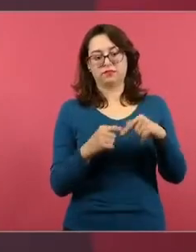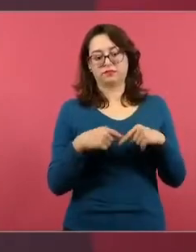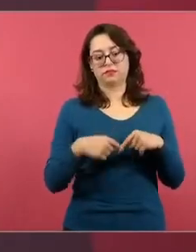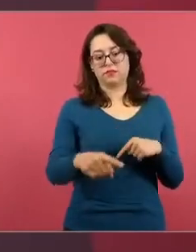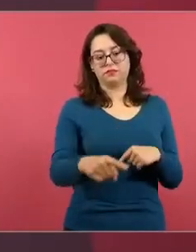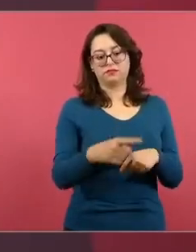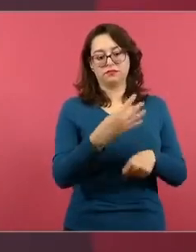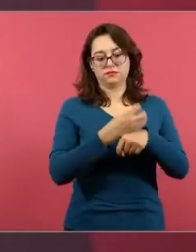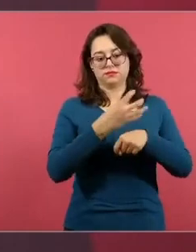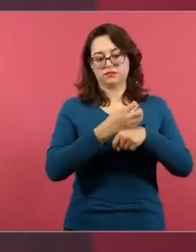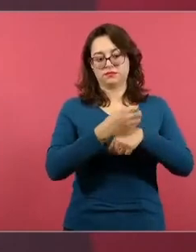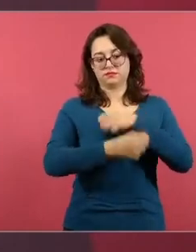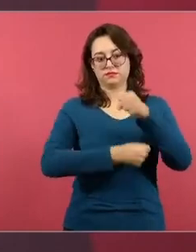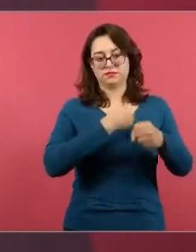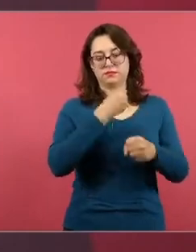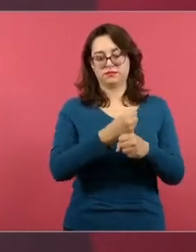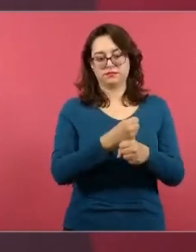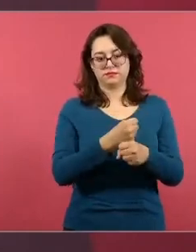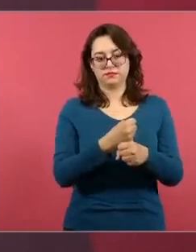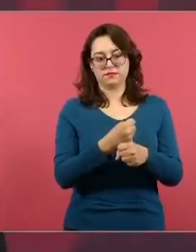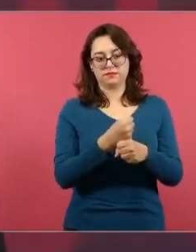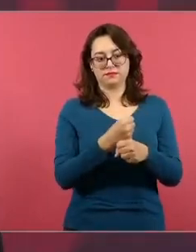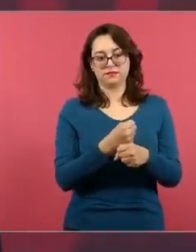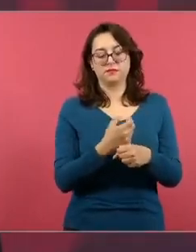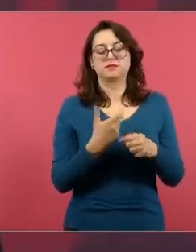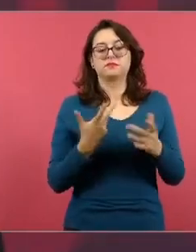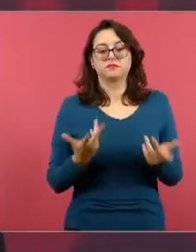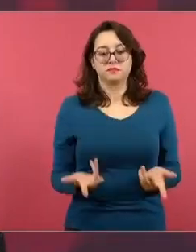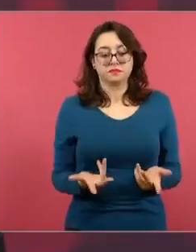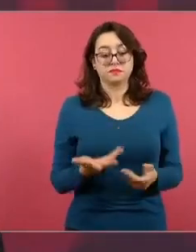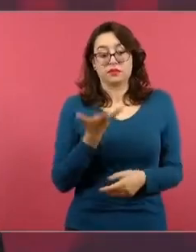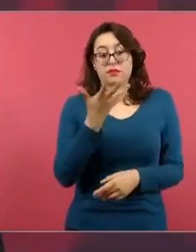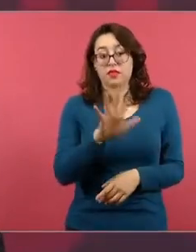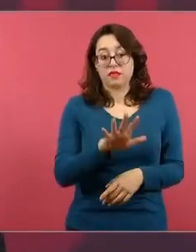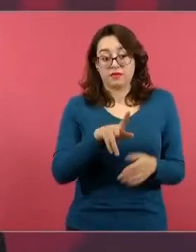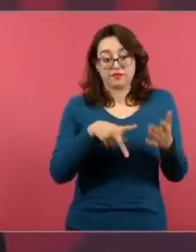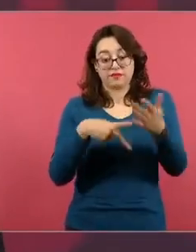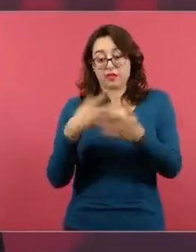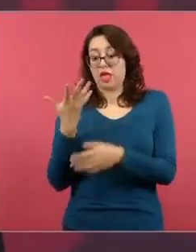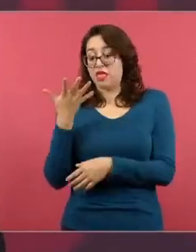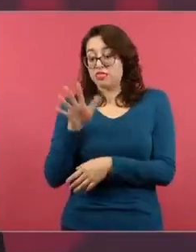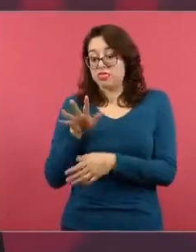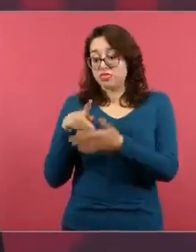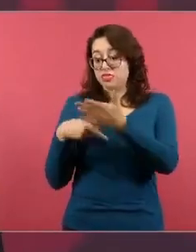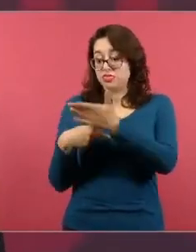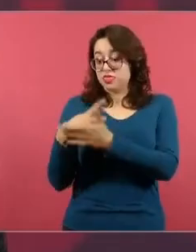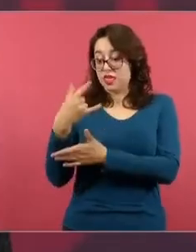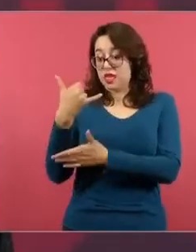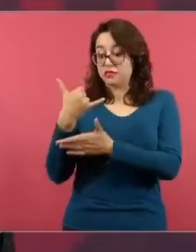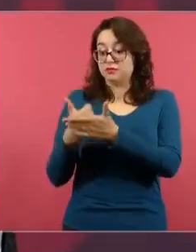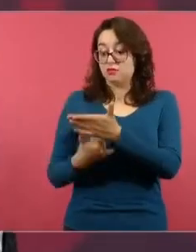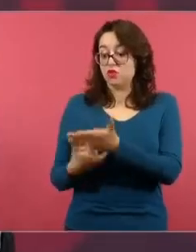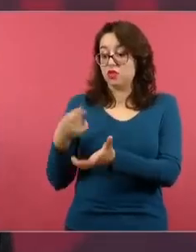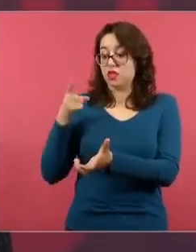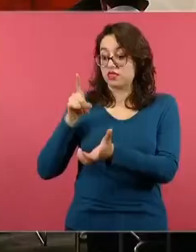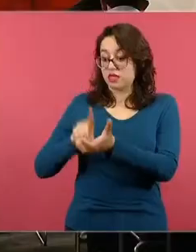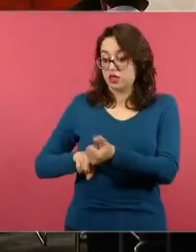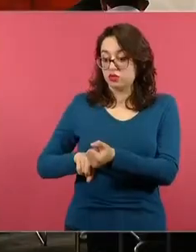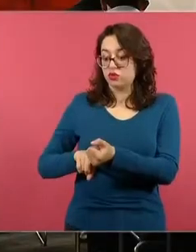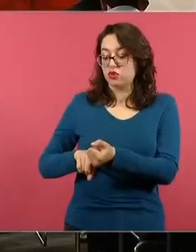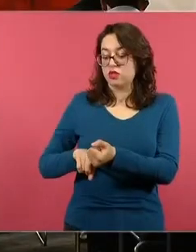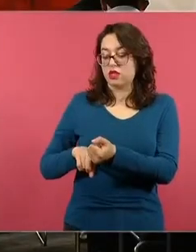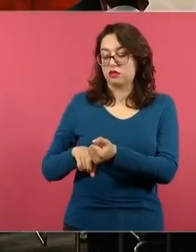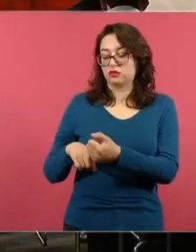este caso cuarto grado si yo pude coordinar diez proyectos a lo largo del año en el aula hice tres